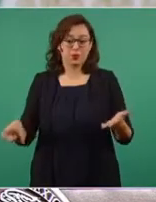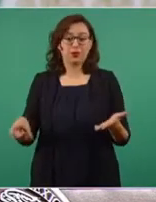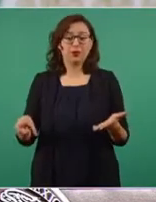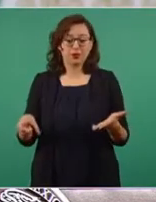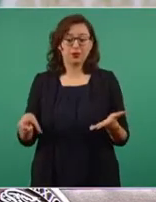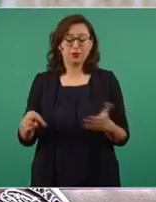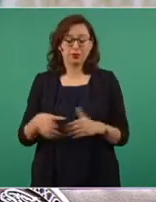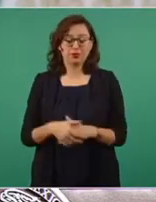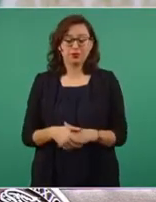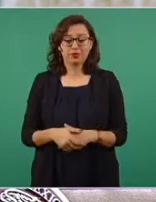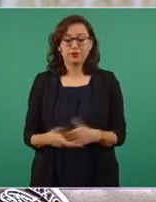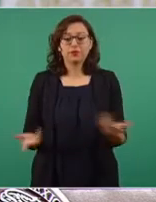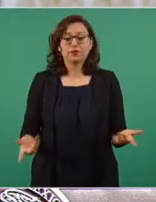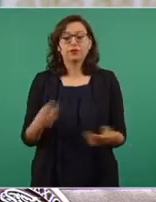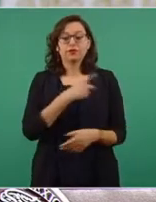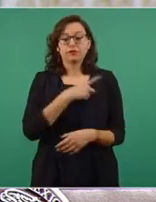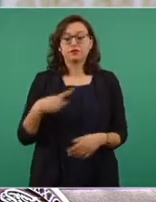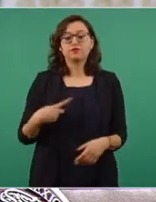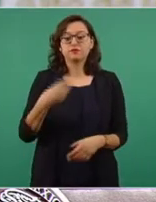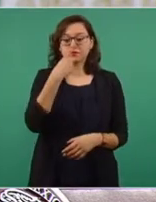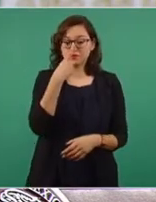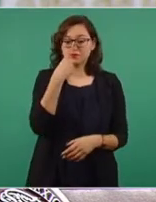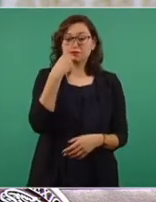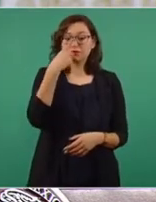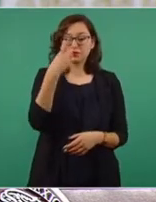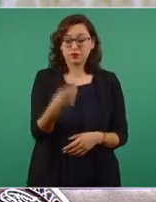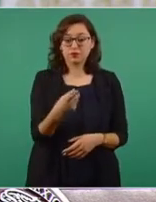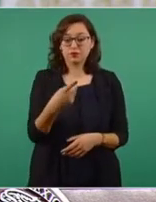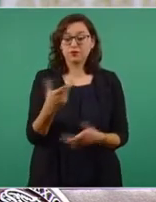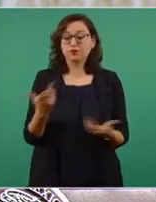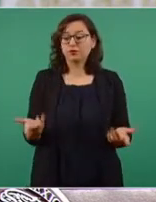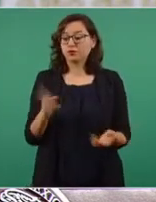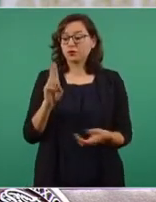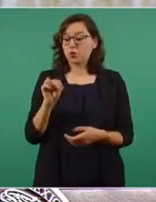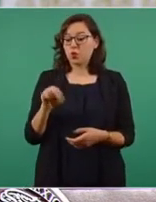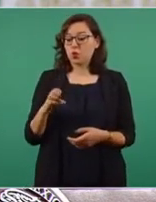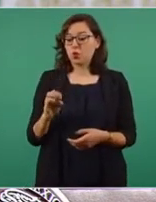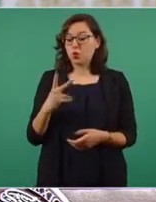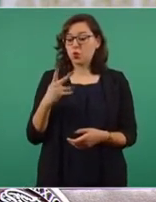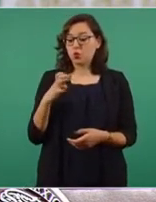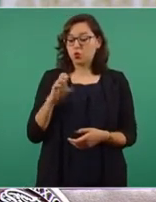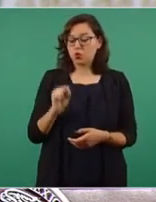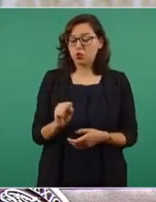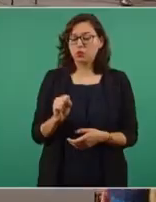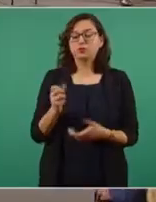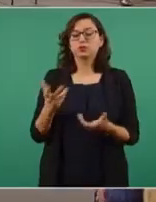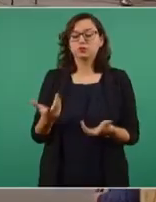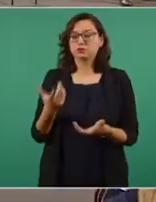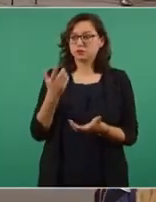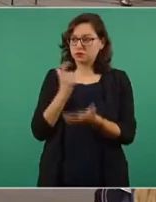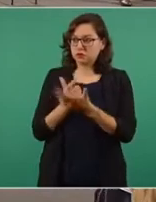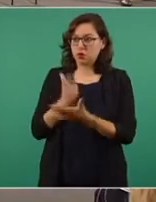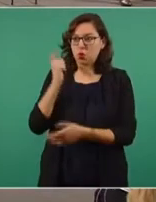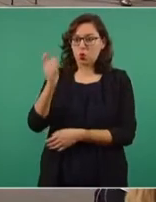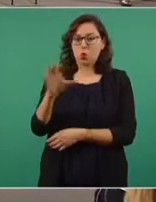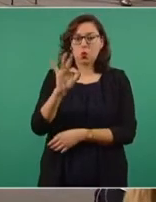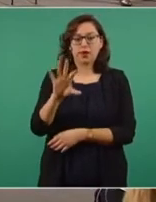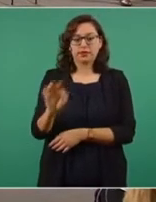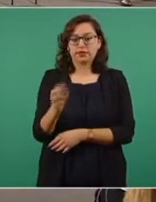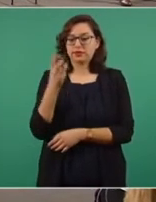Es importante decir que dicho monto ya pagado a la UNOPS de 43 mil millones de pesos